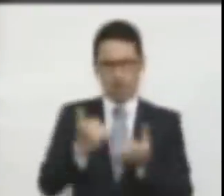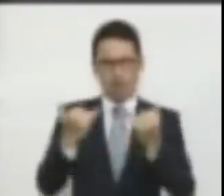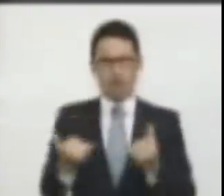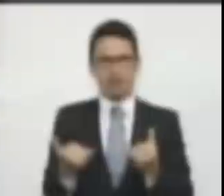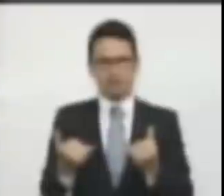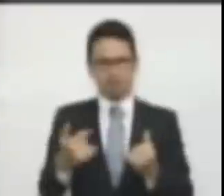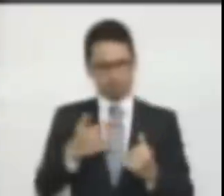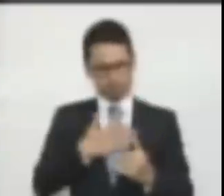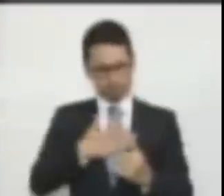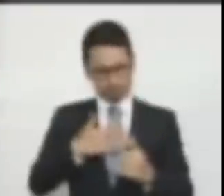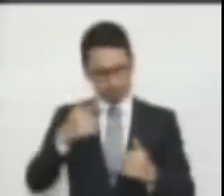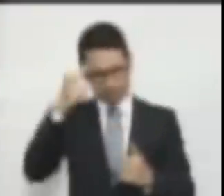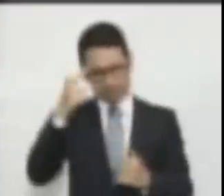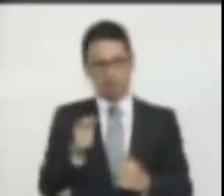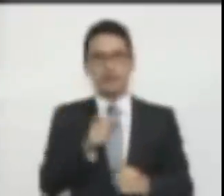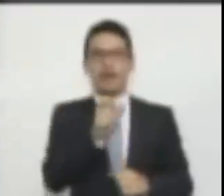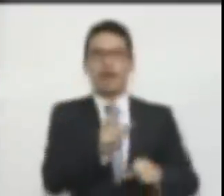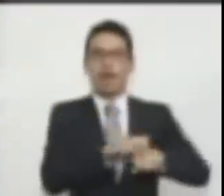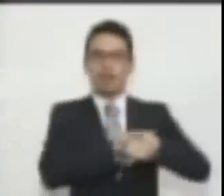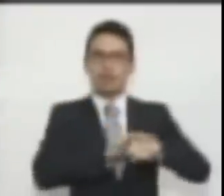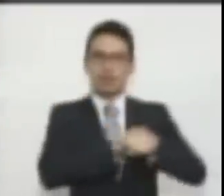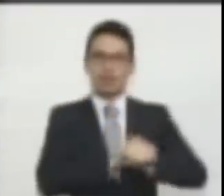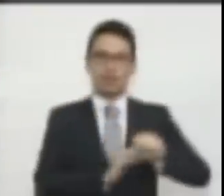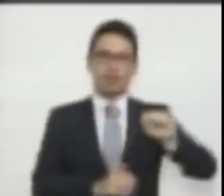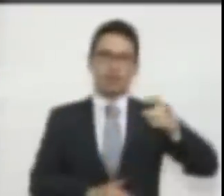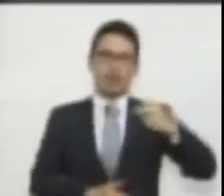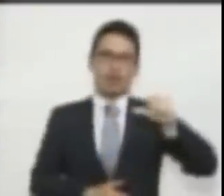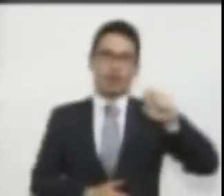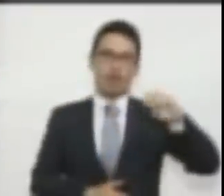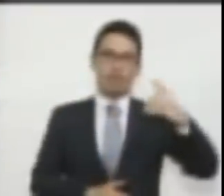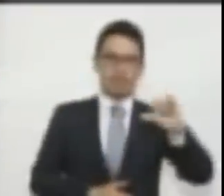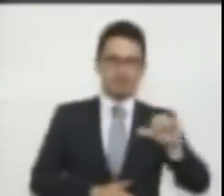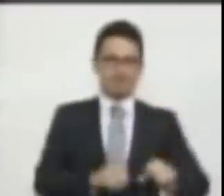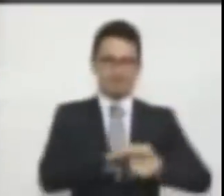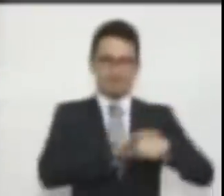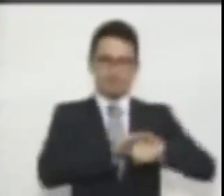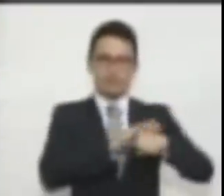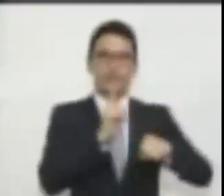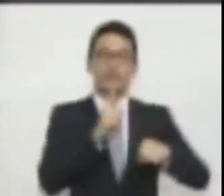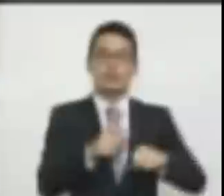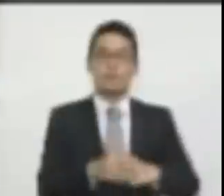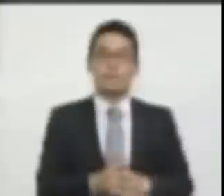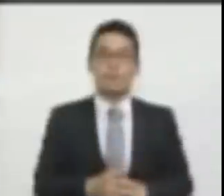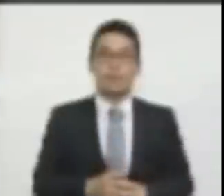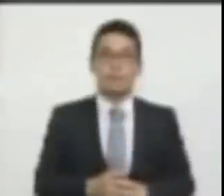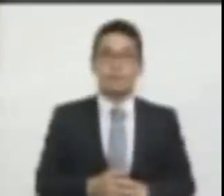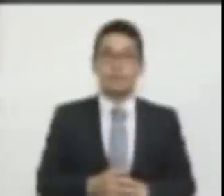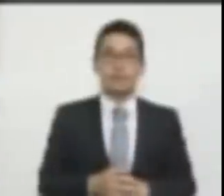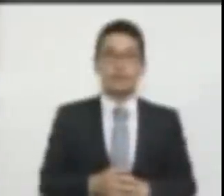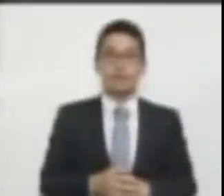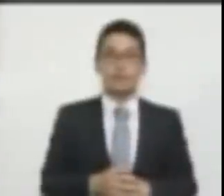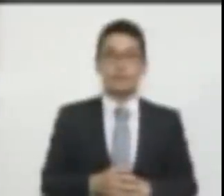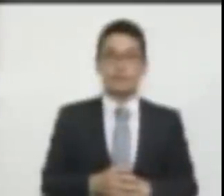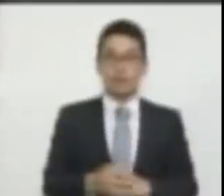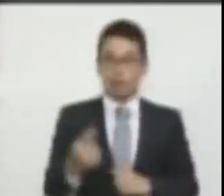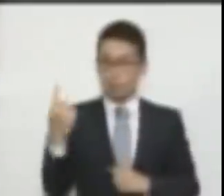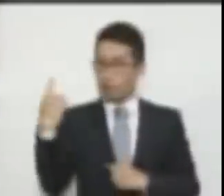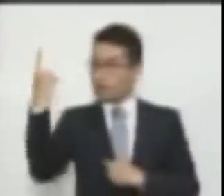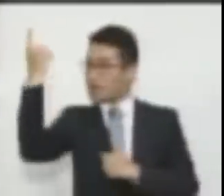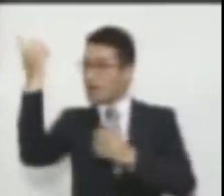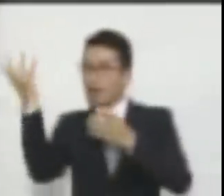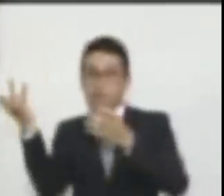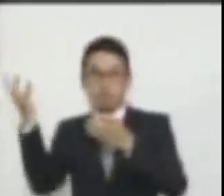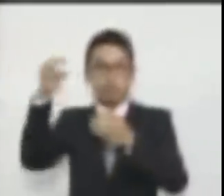Gandhi. De Gandhi. El que no crea que la política hace parte de la